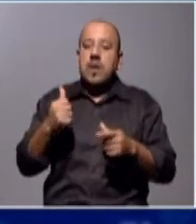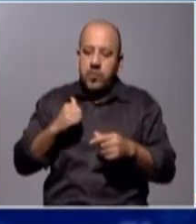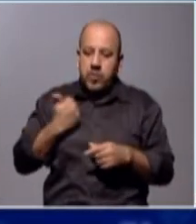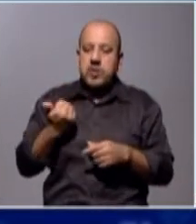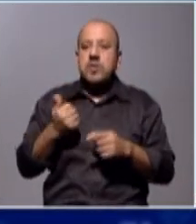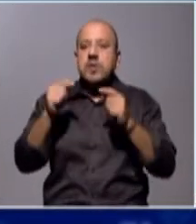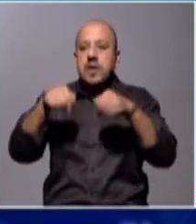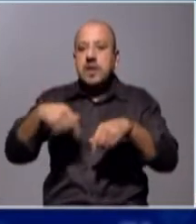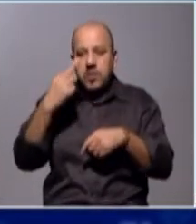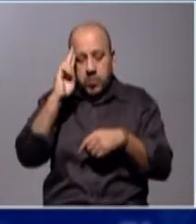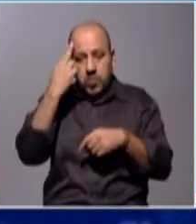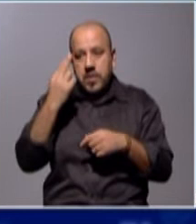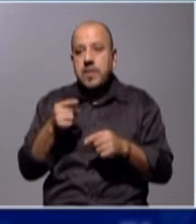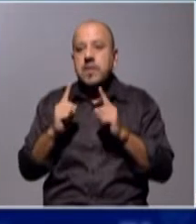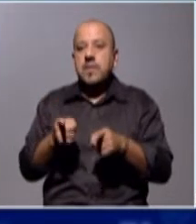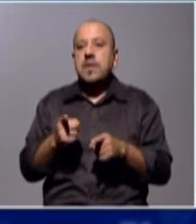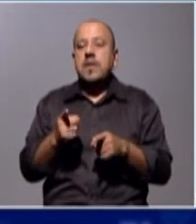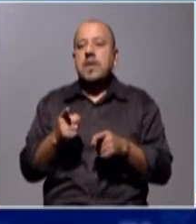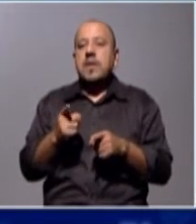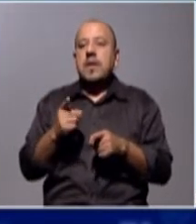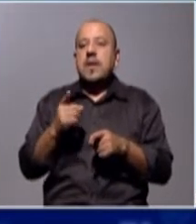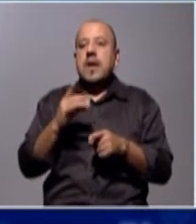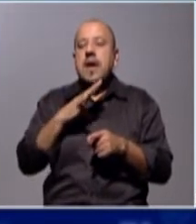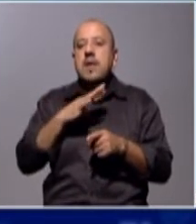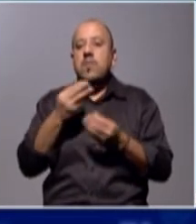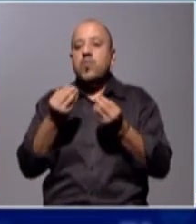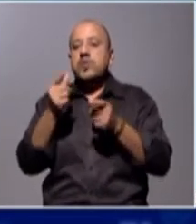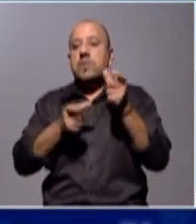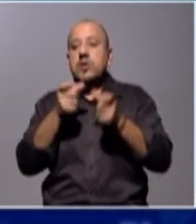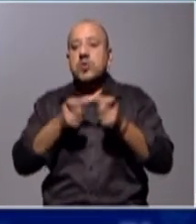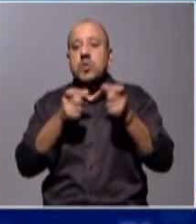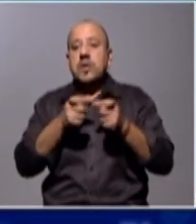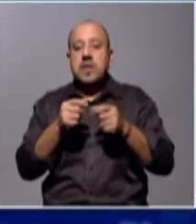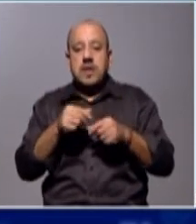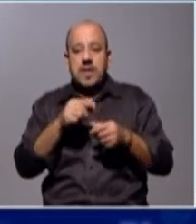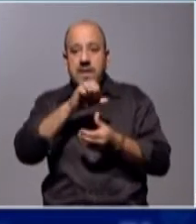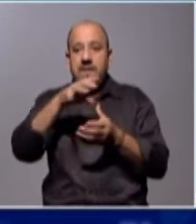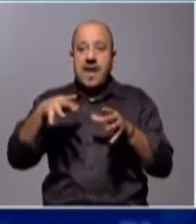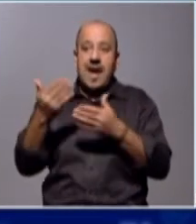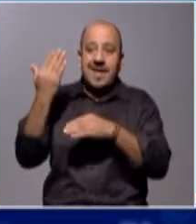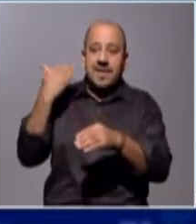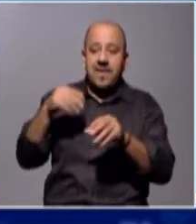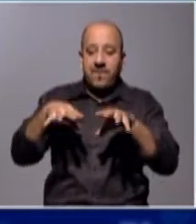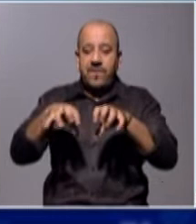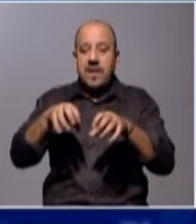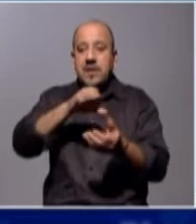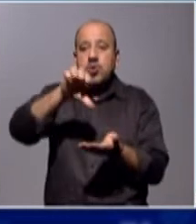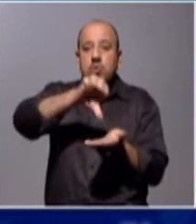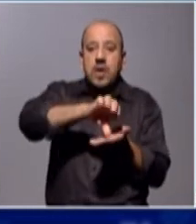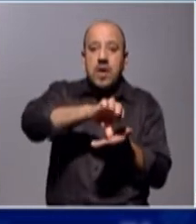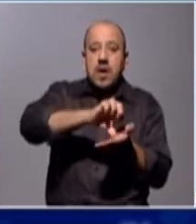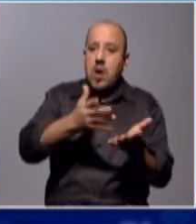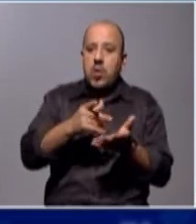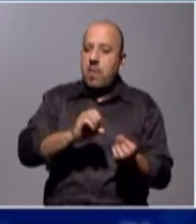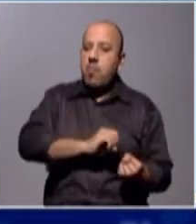y en nuestro país también. Hay mucha gente que en las capitales se han ido para zonas rurales porque realmente están más protegidos, no